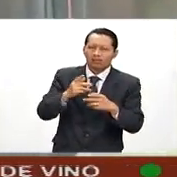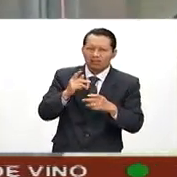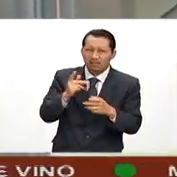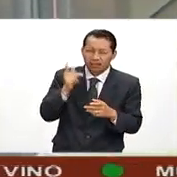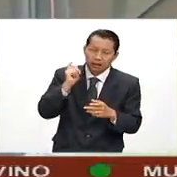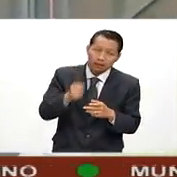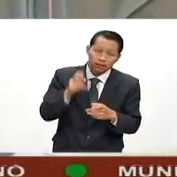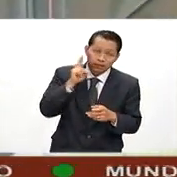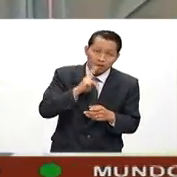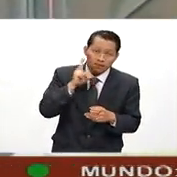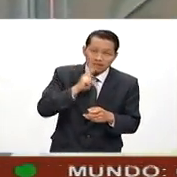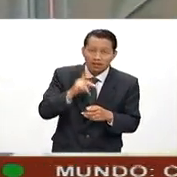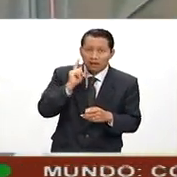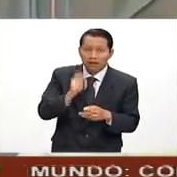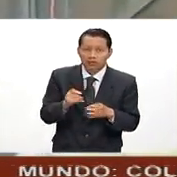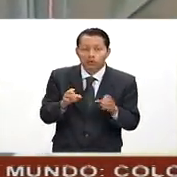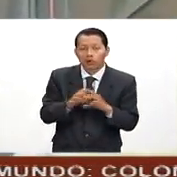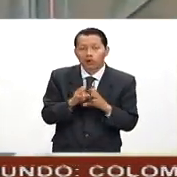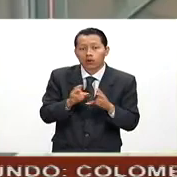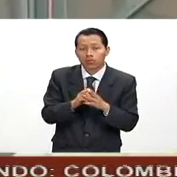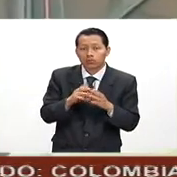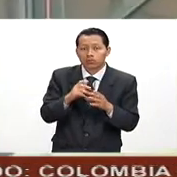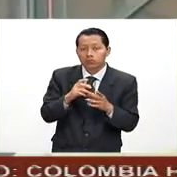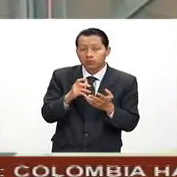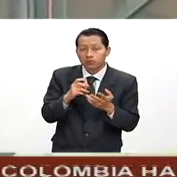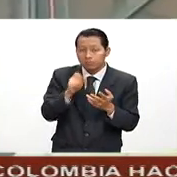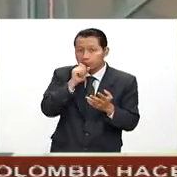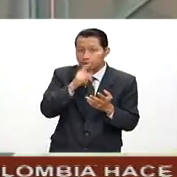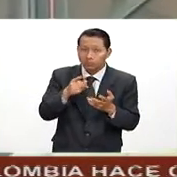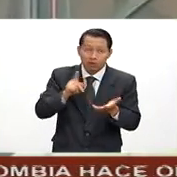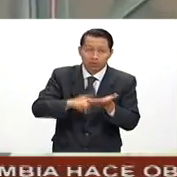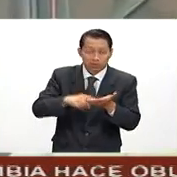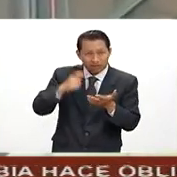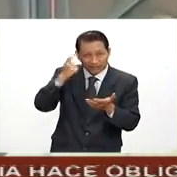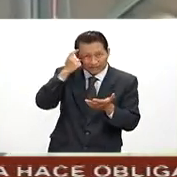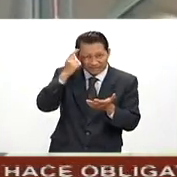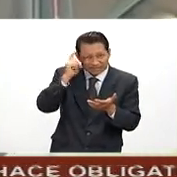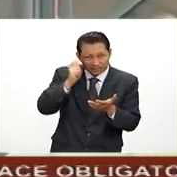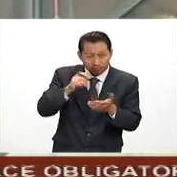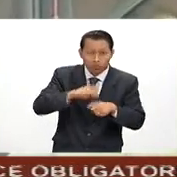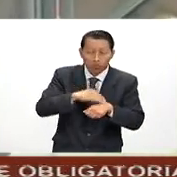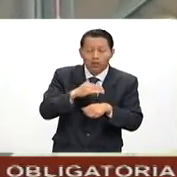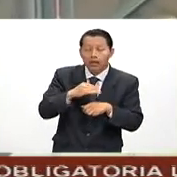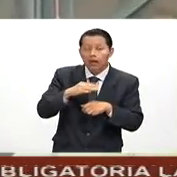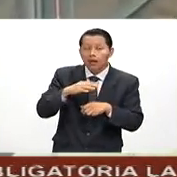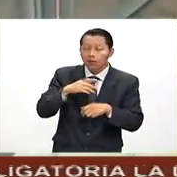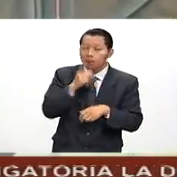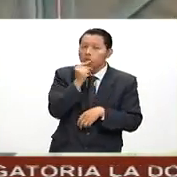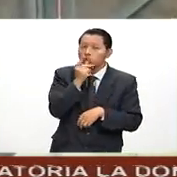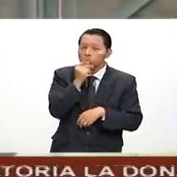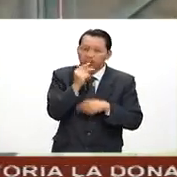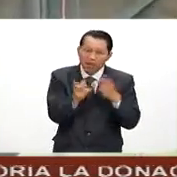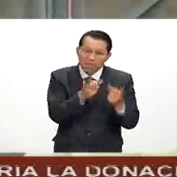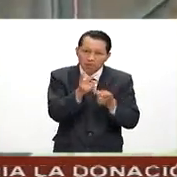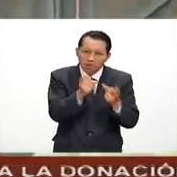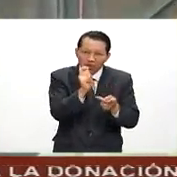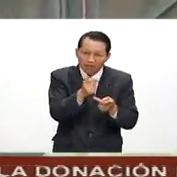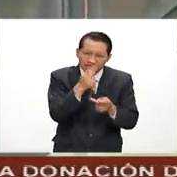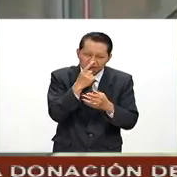de qué manera también dependía su comportamiento mental. Después de arrestarlo, las autoridades lo interrogaron y esto fue lo que les dijo.